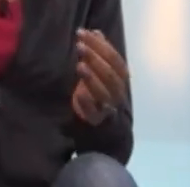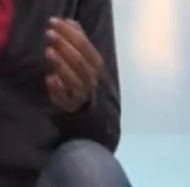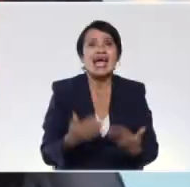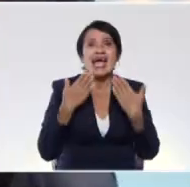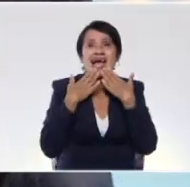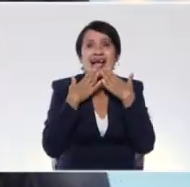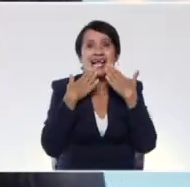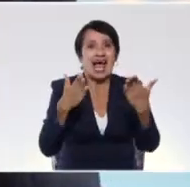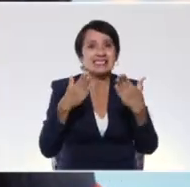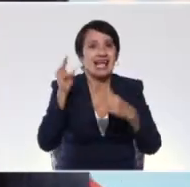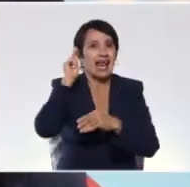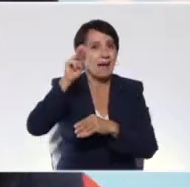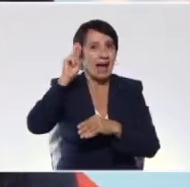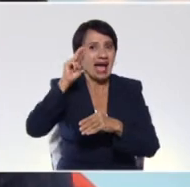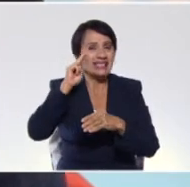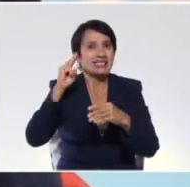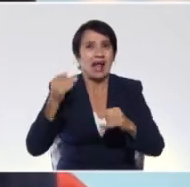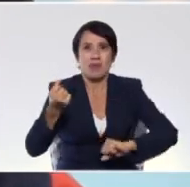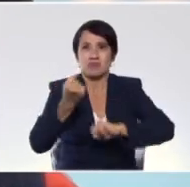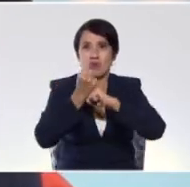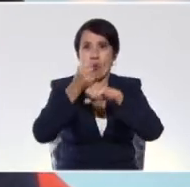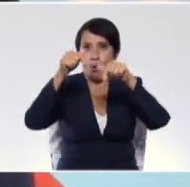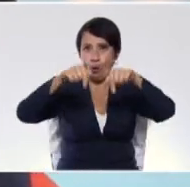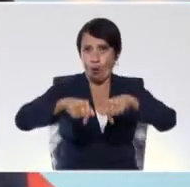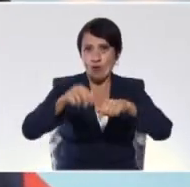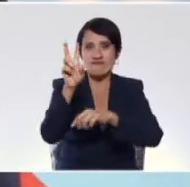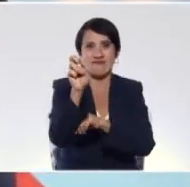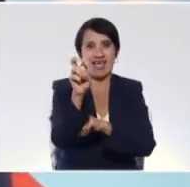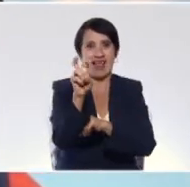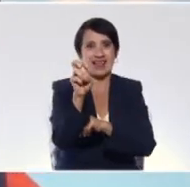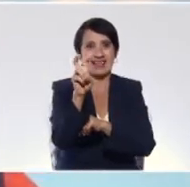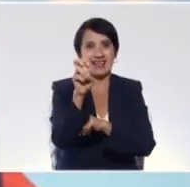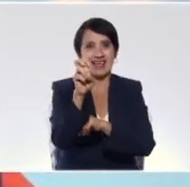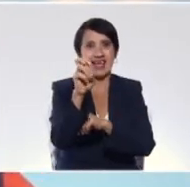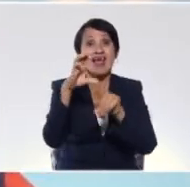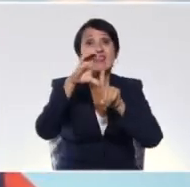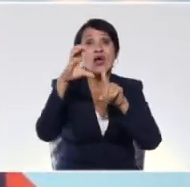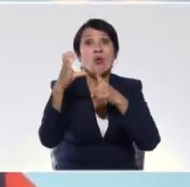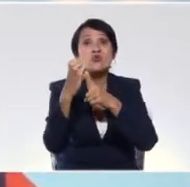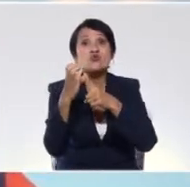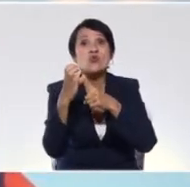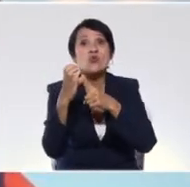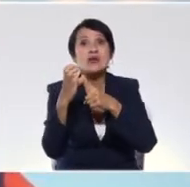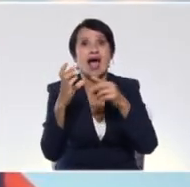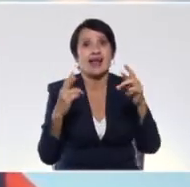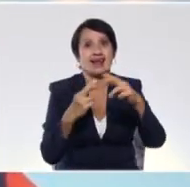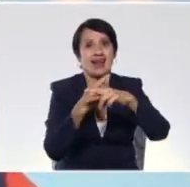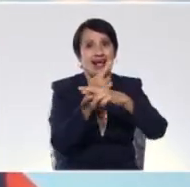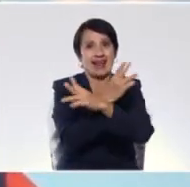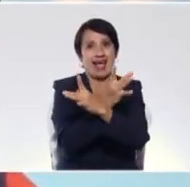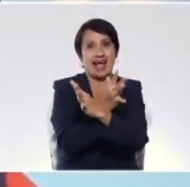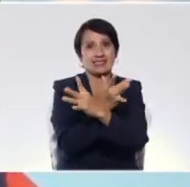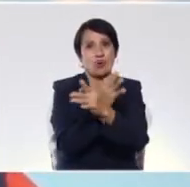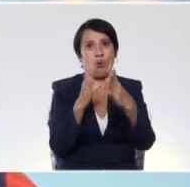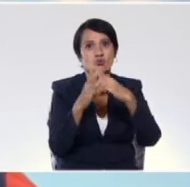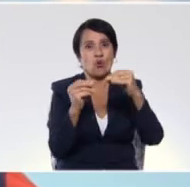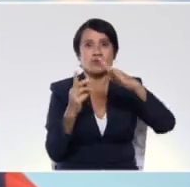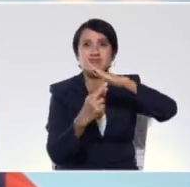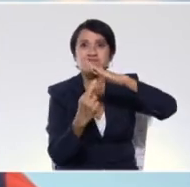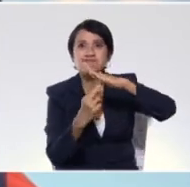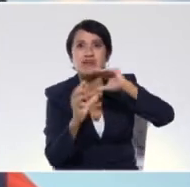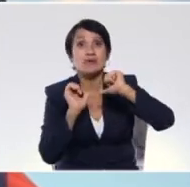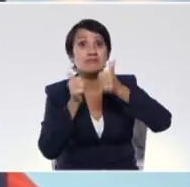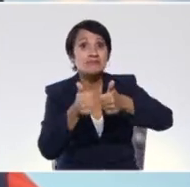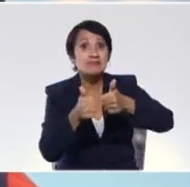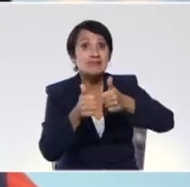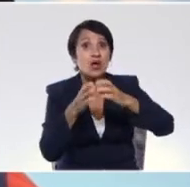Gracias a nuestra maestra por acompañarnos hoy en nuestro viernes de cultura y recreación. Pero ahora ustedes en casa muy atentos porque ya va a